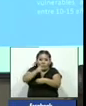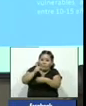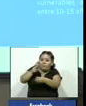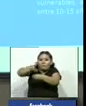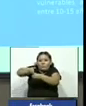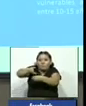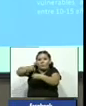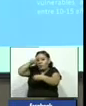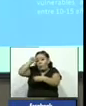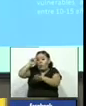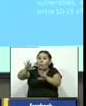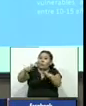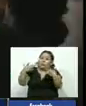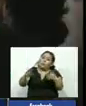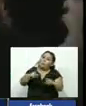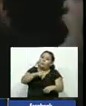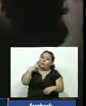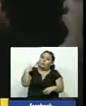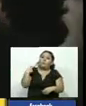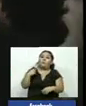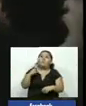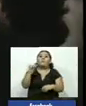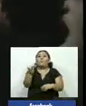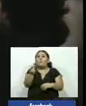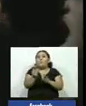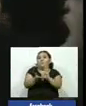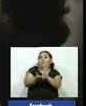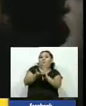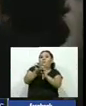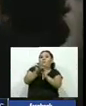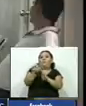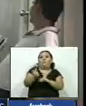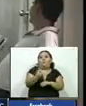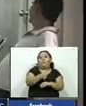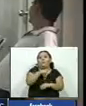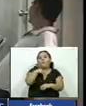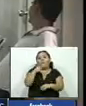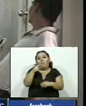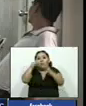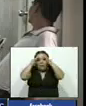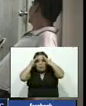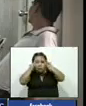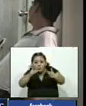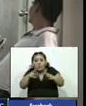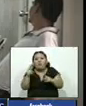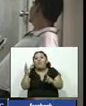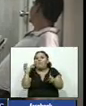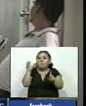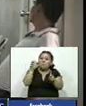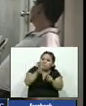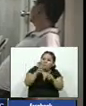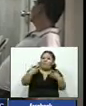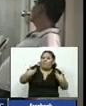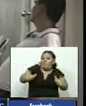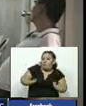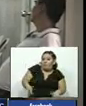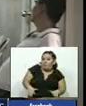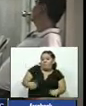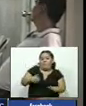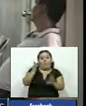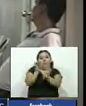¿por qué? porque están siendo víctimas de crimen los altos niveles de criminalidad se traducen en atenciones físicas pero sobre todo